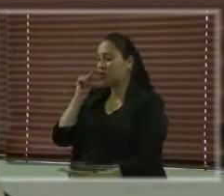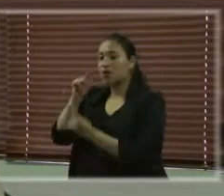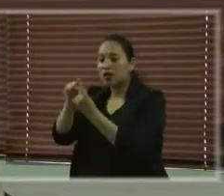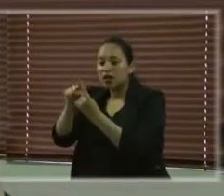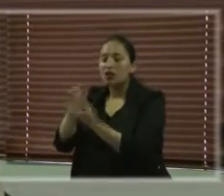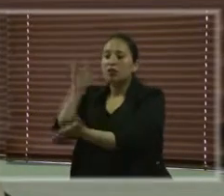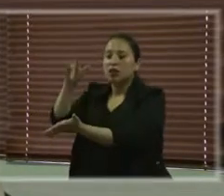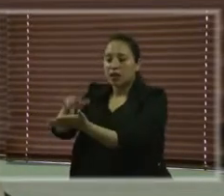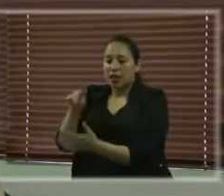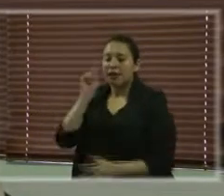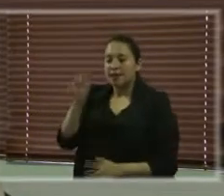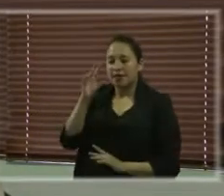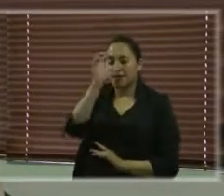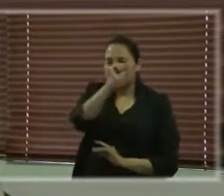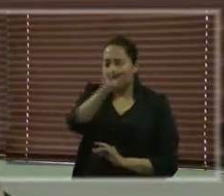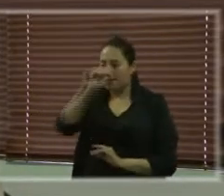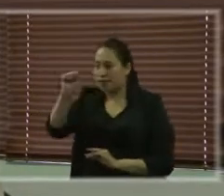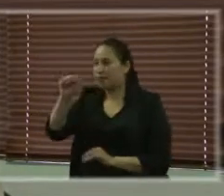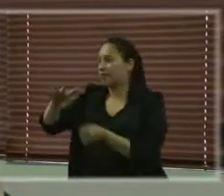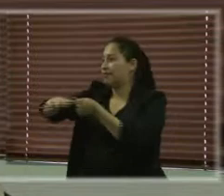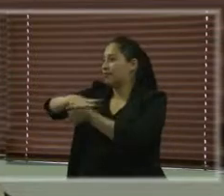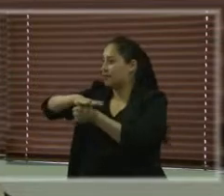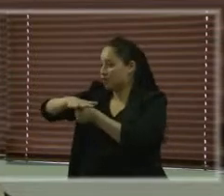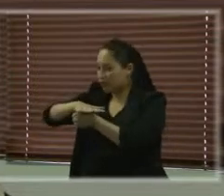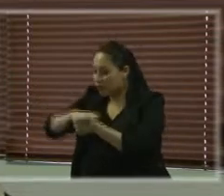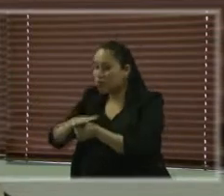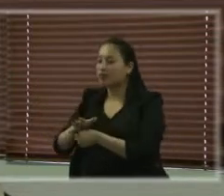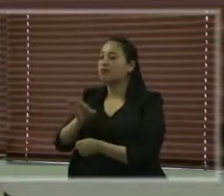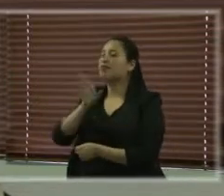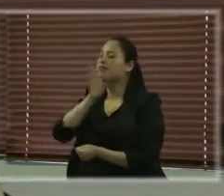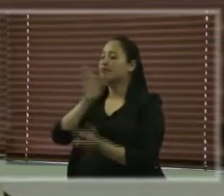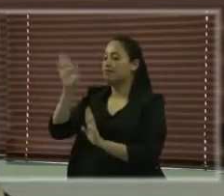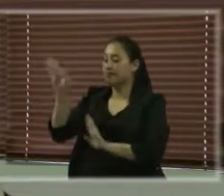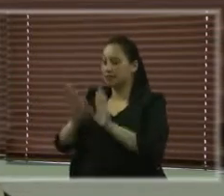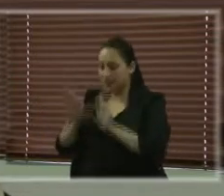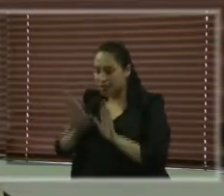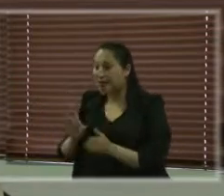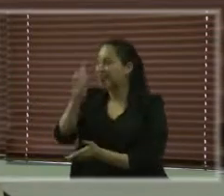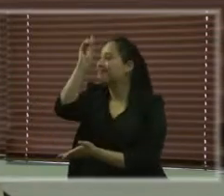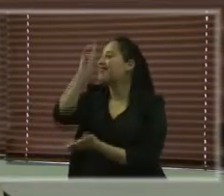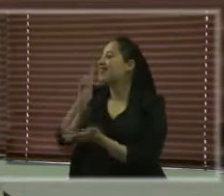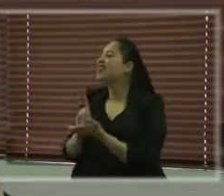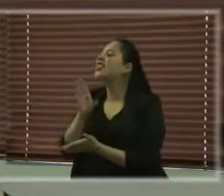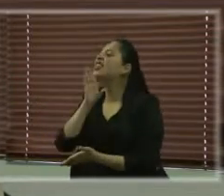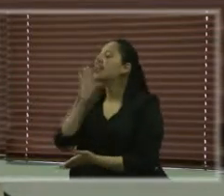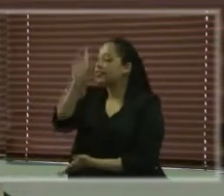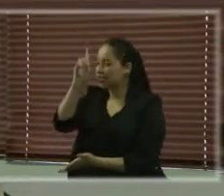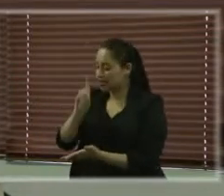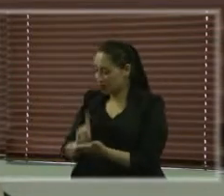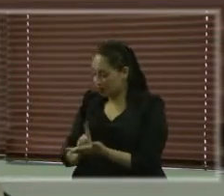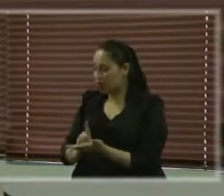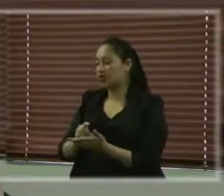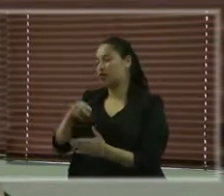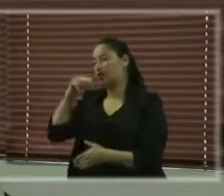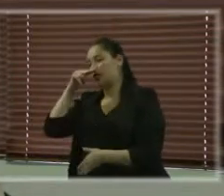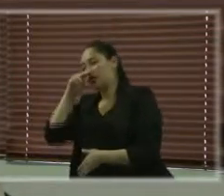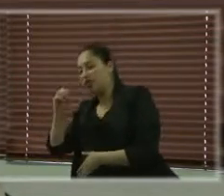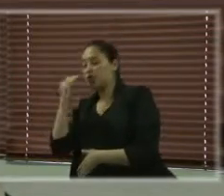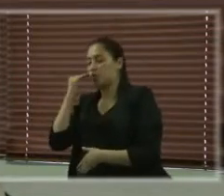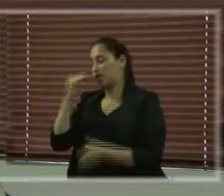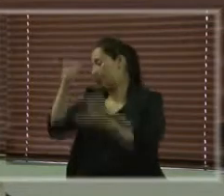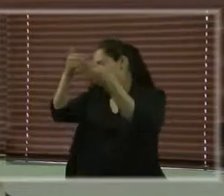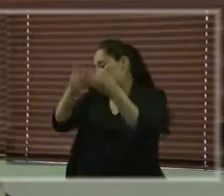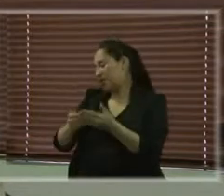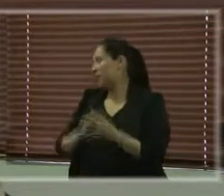creamos o identifiquemos actores claves que tomen decisiones en la temática de violencia contra mujeres y niñas con discapacidad.